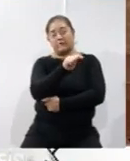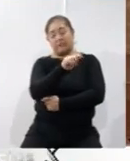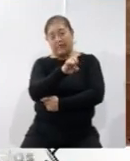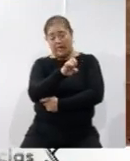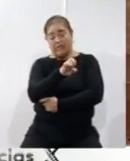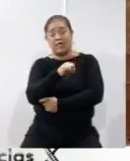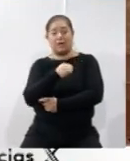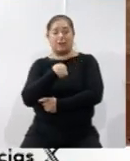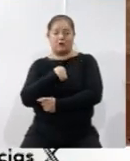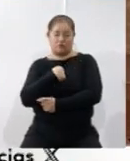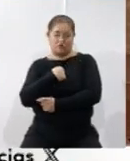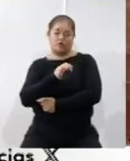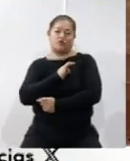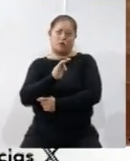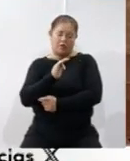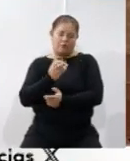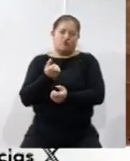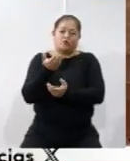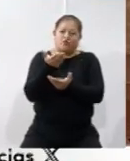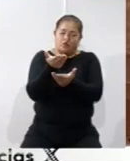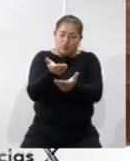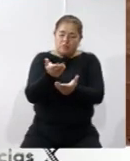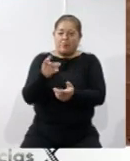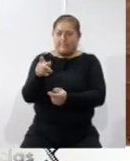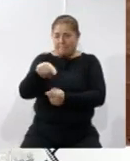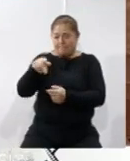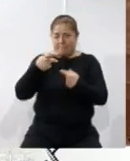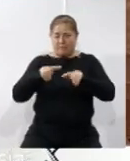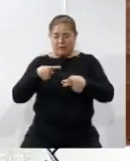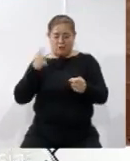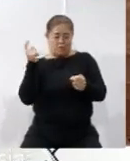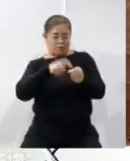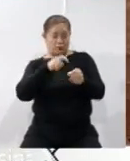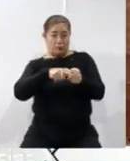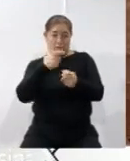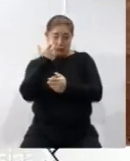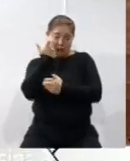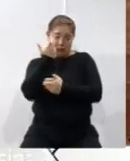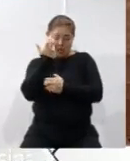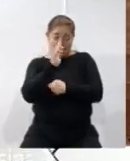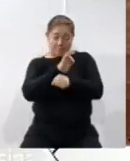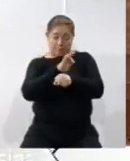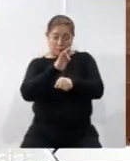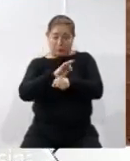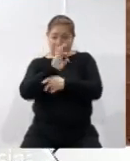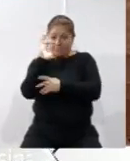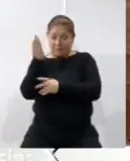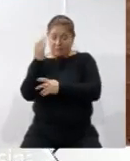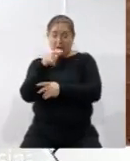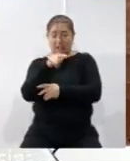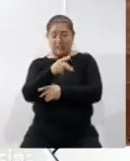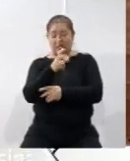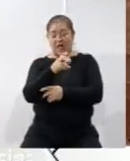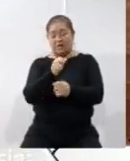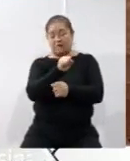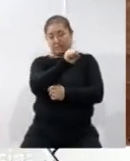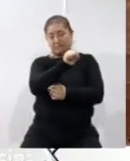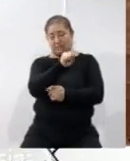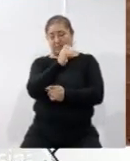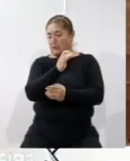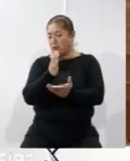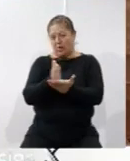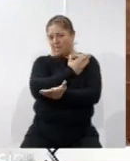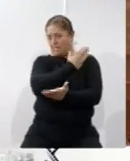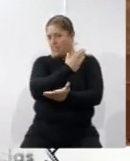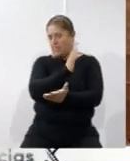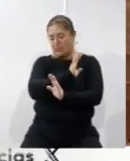ofrecer a muchas personas que quisieran unirse al Servicio de Protección Federal, que es un órgano desconcentrado de la Secretaría de Seguridad y Protección